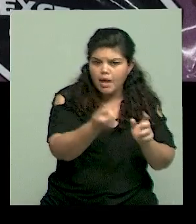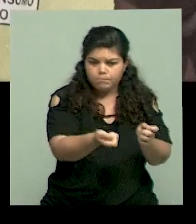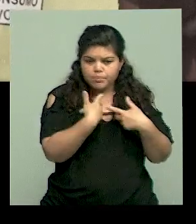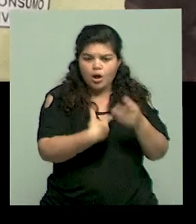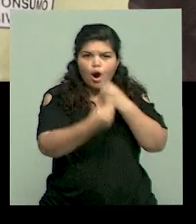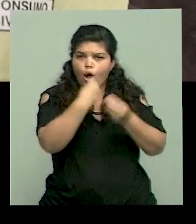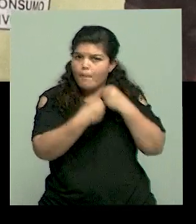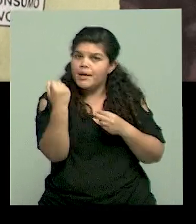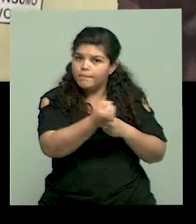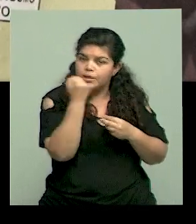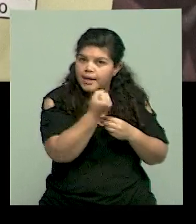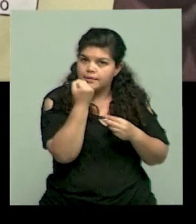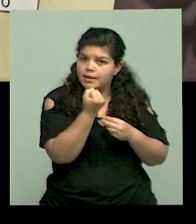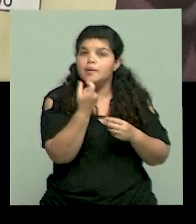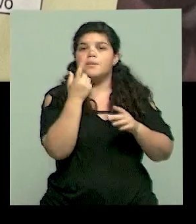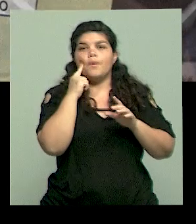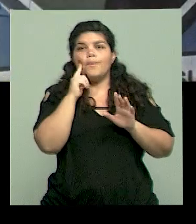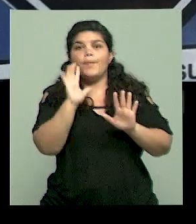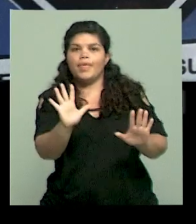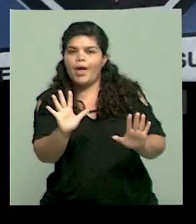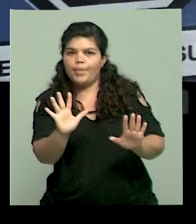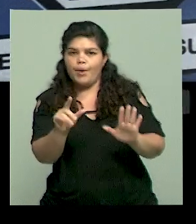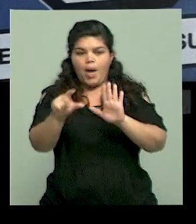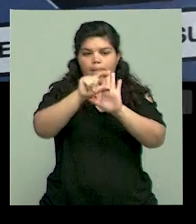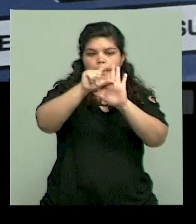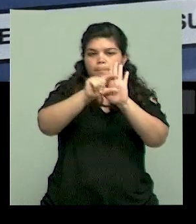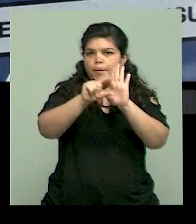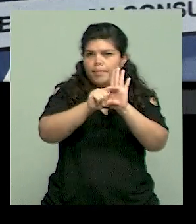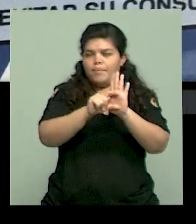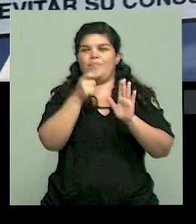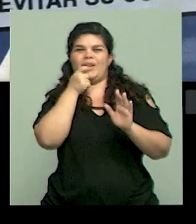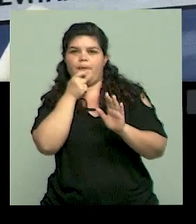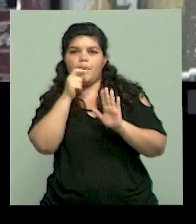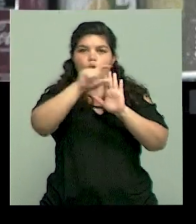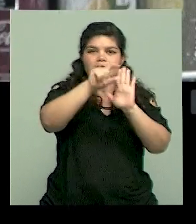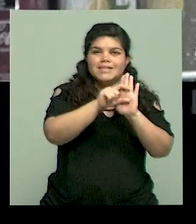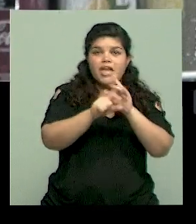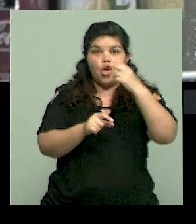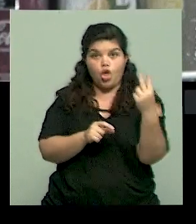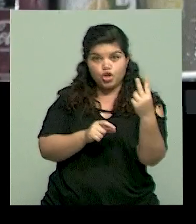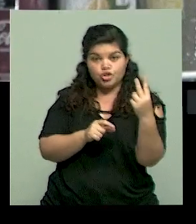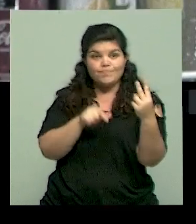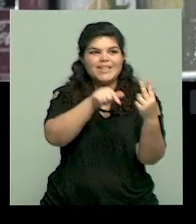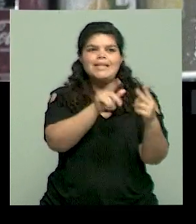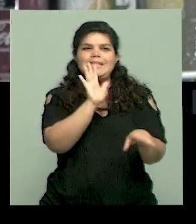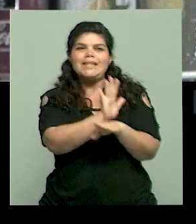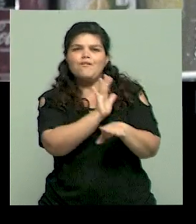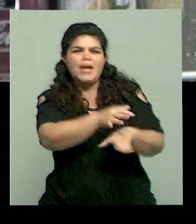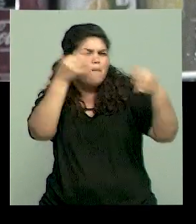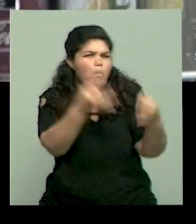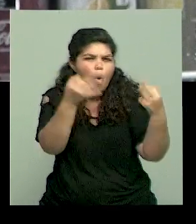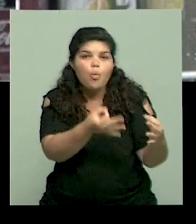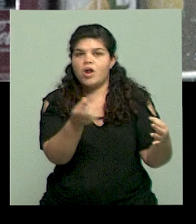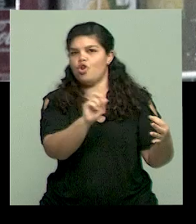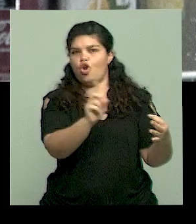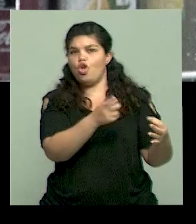o menos sellos. Es simplemente para decir, como regla, si tiene dos sellos o más, no es tan bueno. Entonces, no lo puedo comer todos los días.